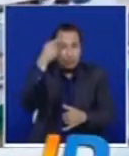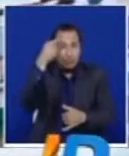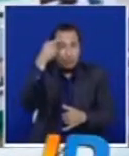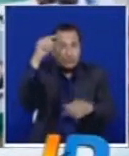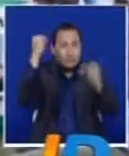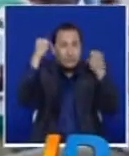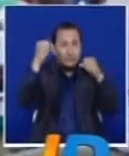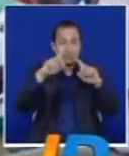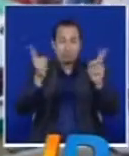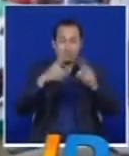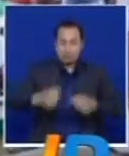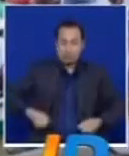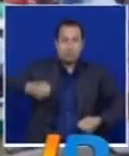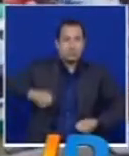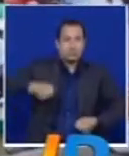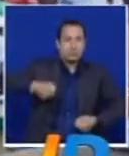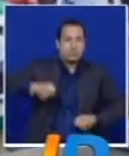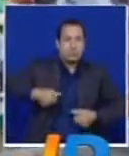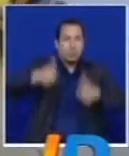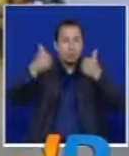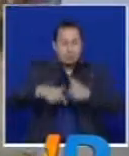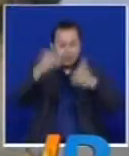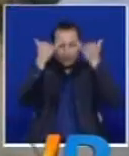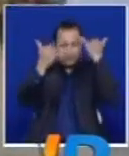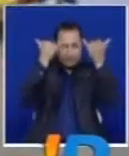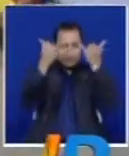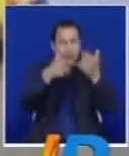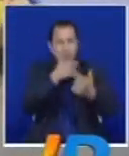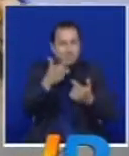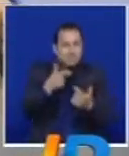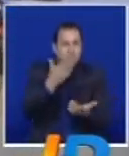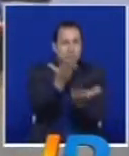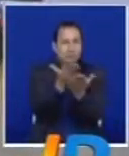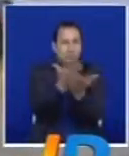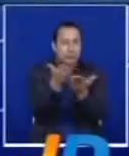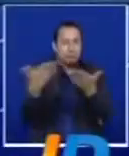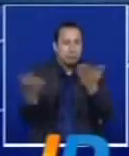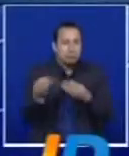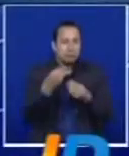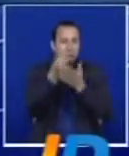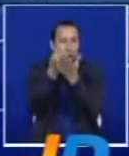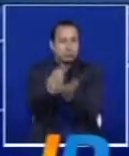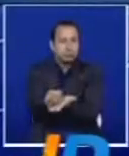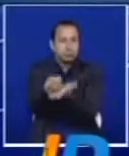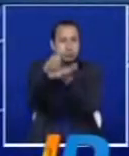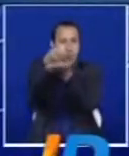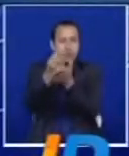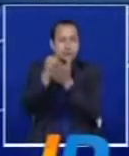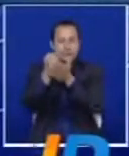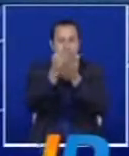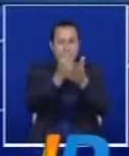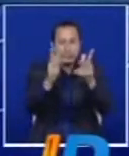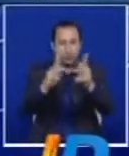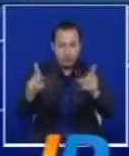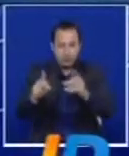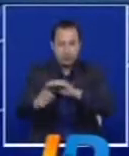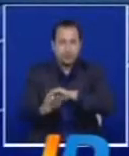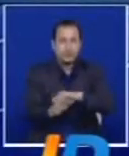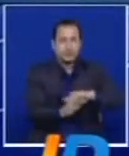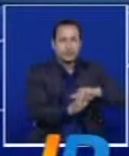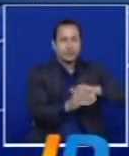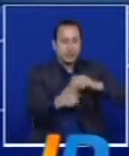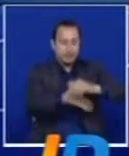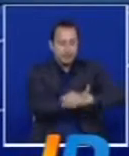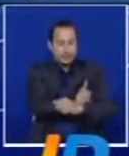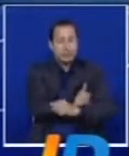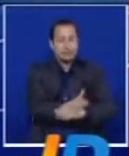ya están llenas de buenas noticias y proyectos que traerán progreso para sus comunidades. Por su parte, el ministro de las TIC, Diego